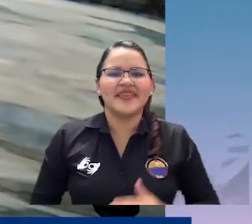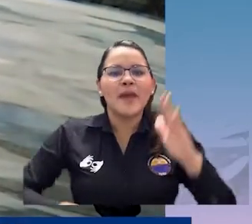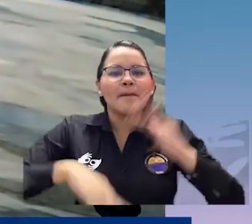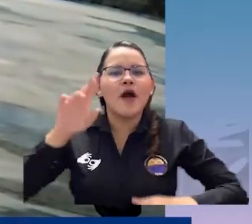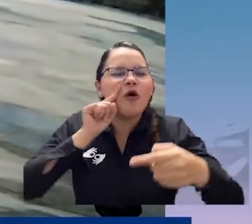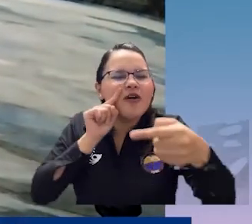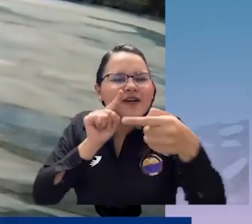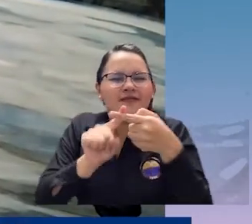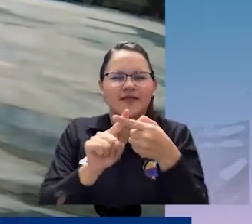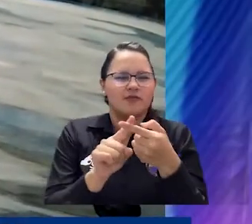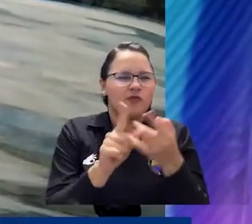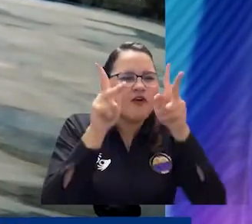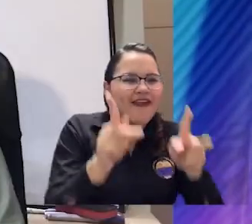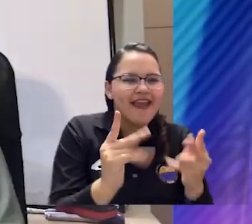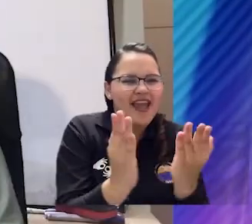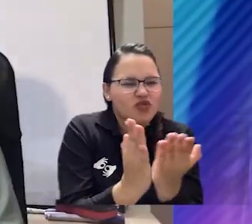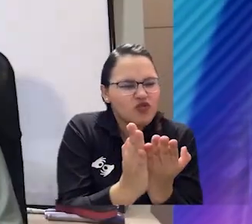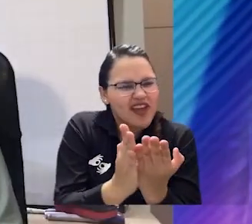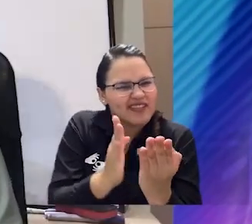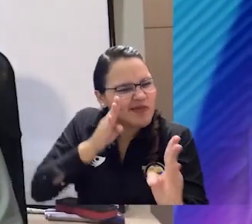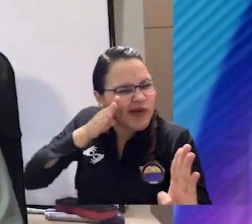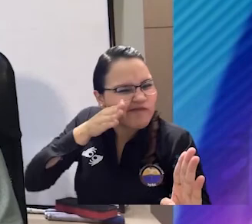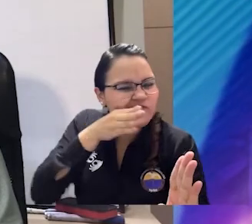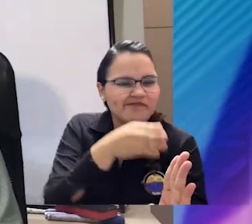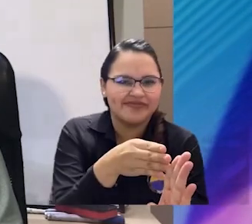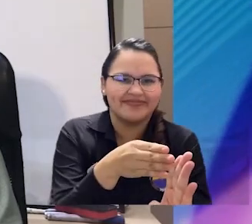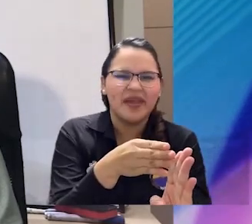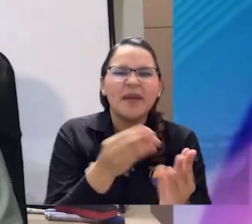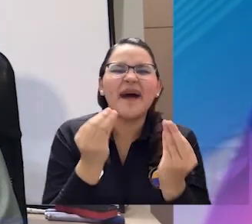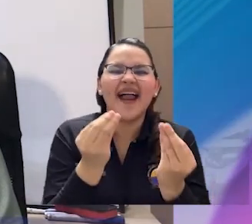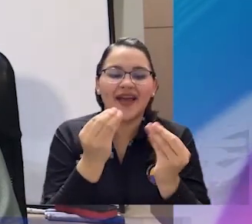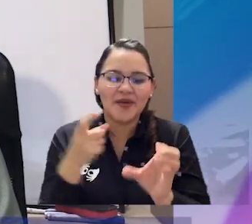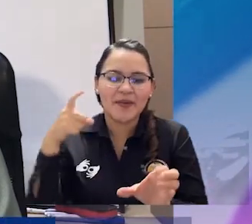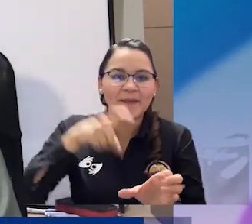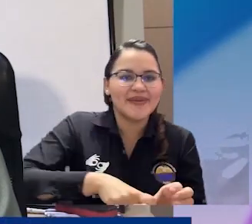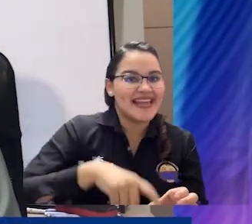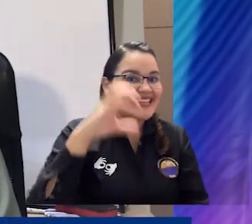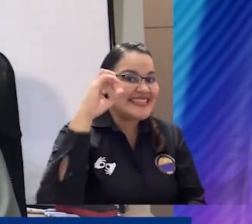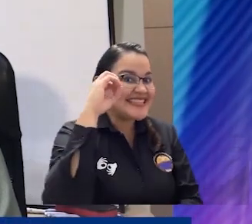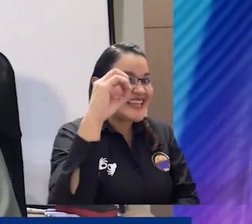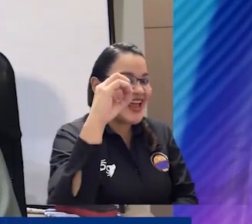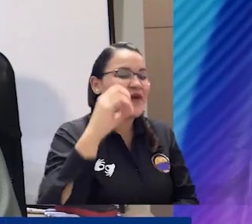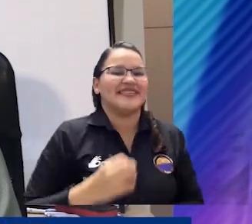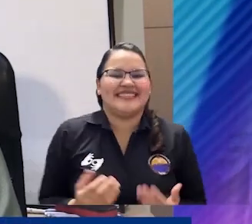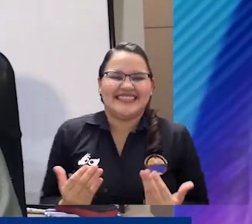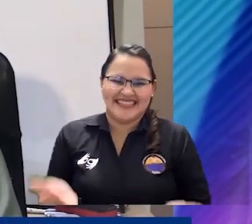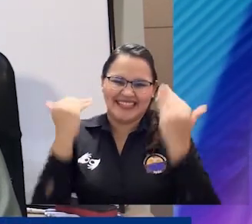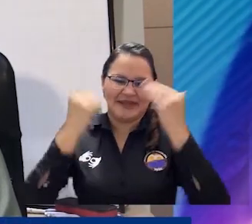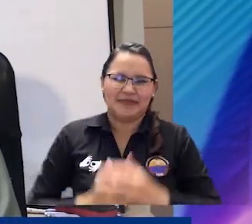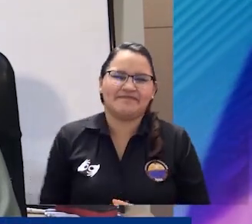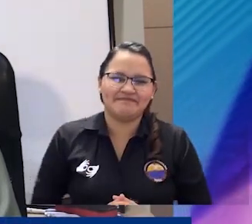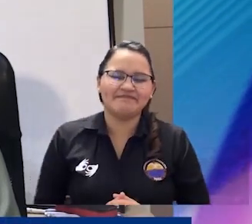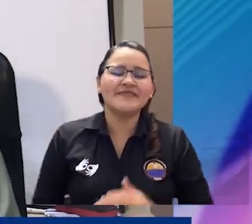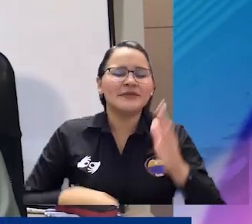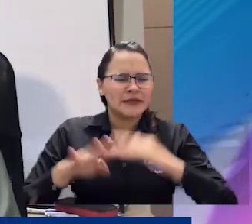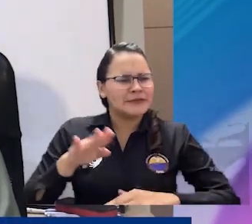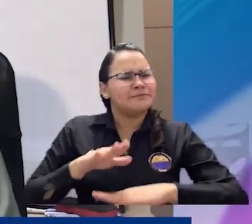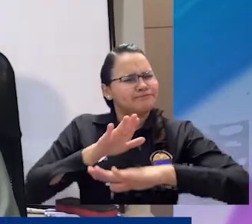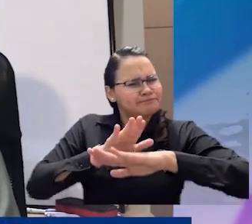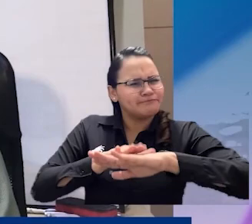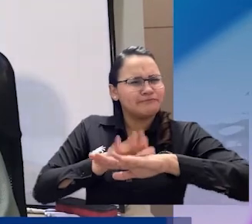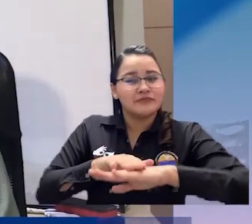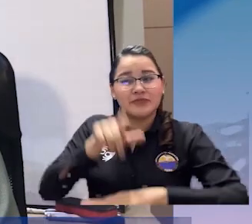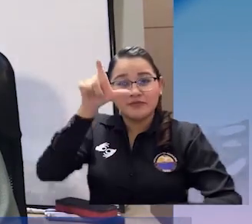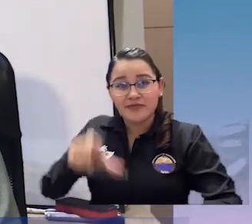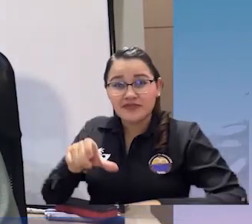alcanzado la matrícula cero. Es por eso que resalto la labor del rector Pablo Vera por ser gestor de sueños y